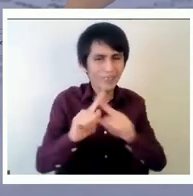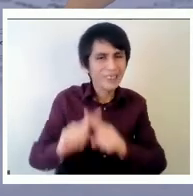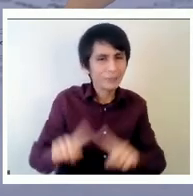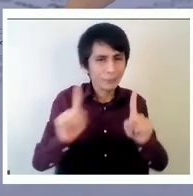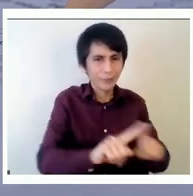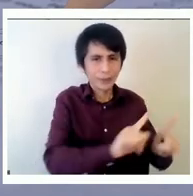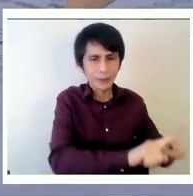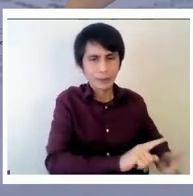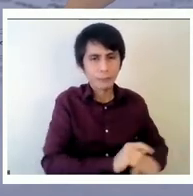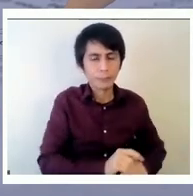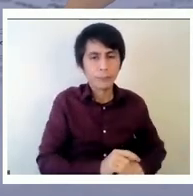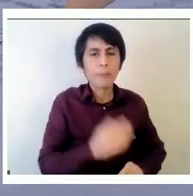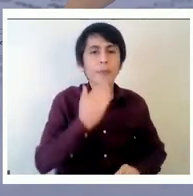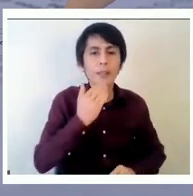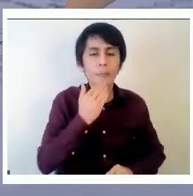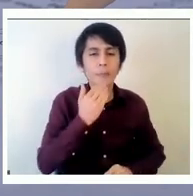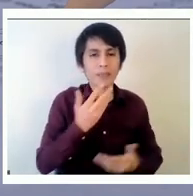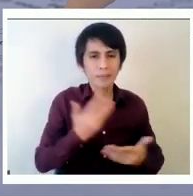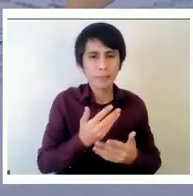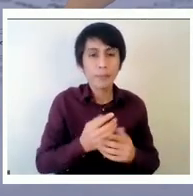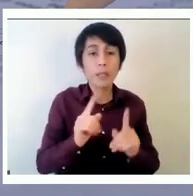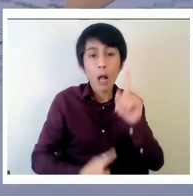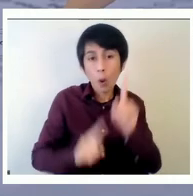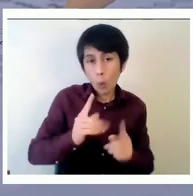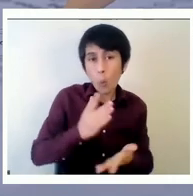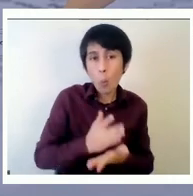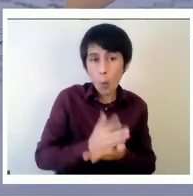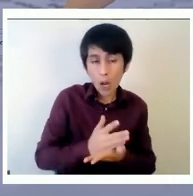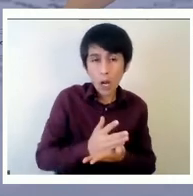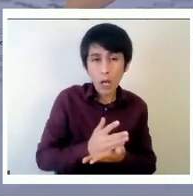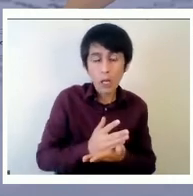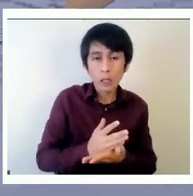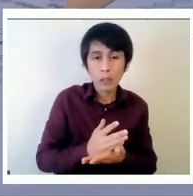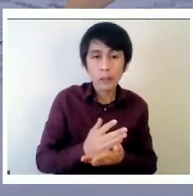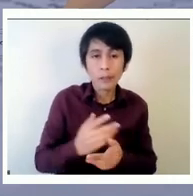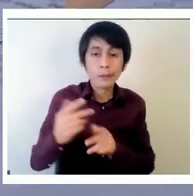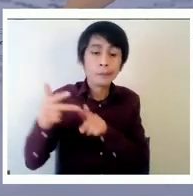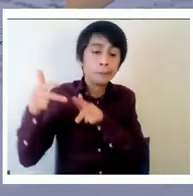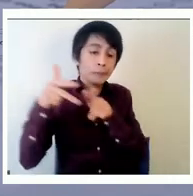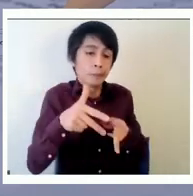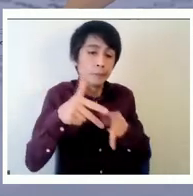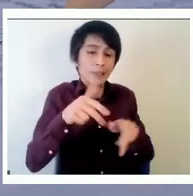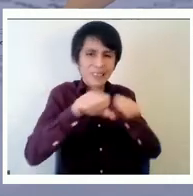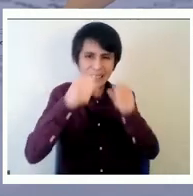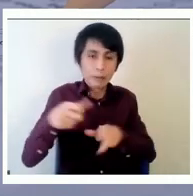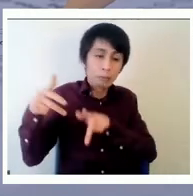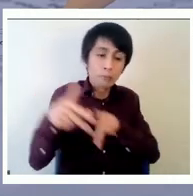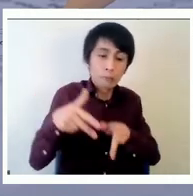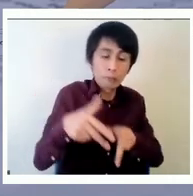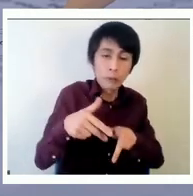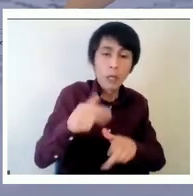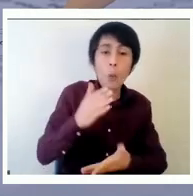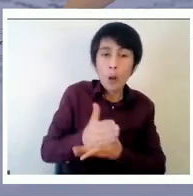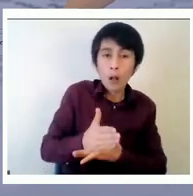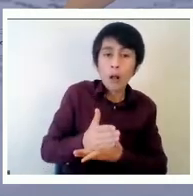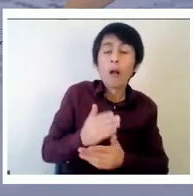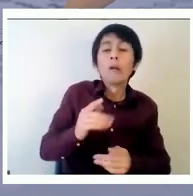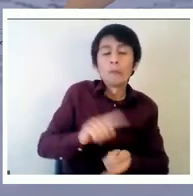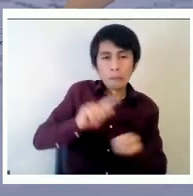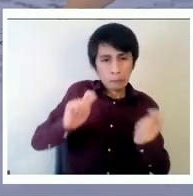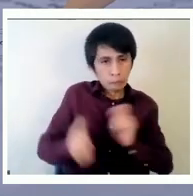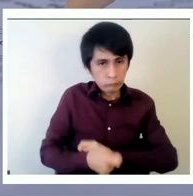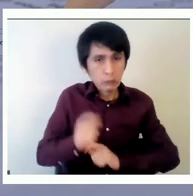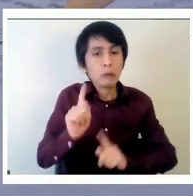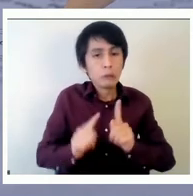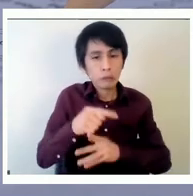hay establecimientos que toman medidas ante la presión del sistema y hay establecimientos que no toman medidas y los que no toman medidas tienden a estar